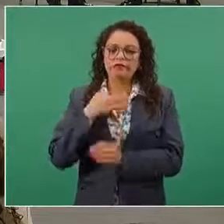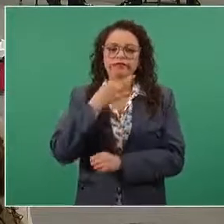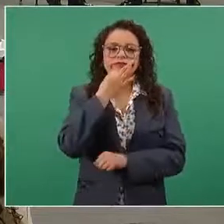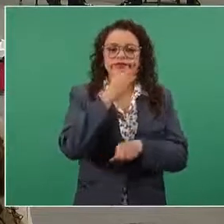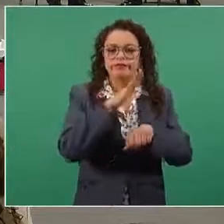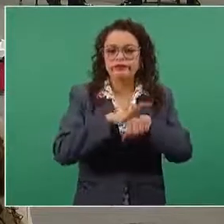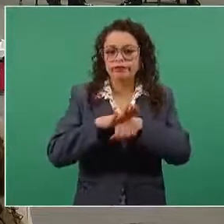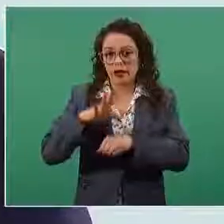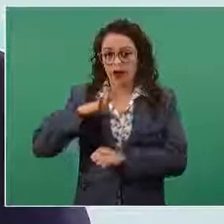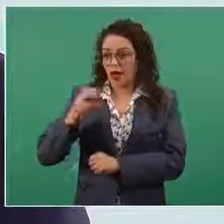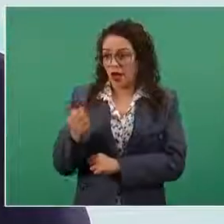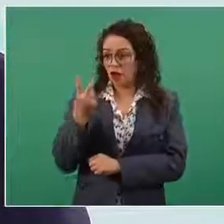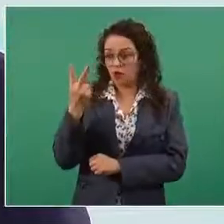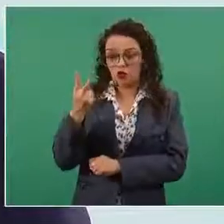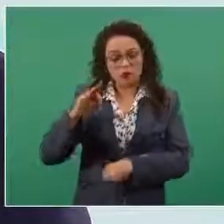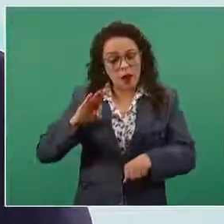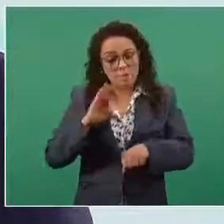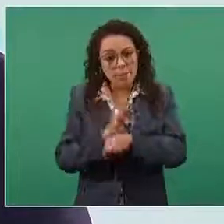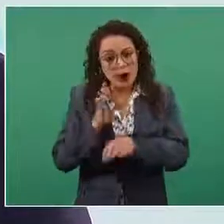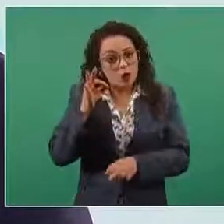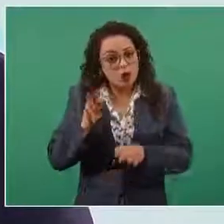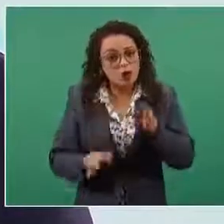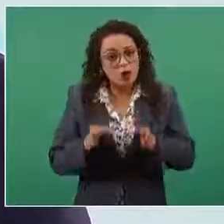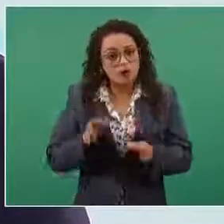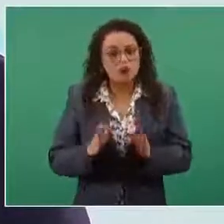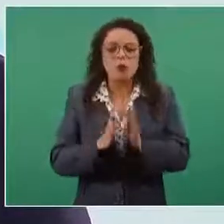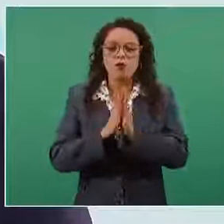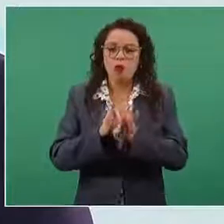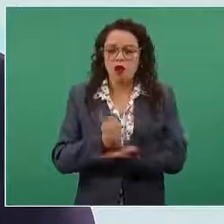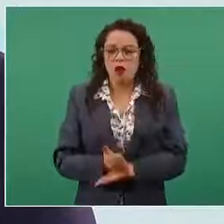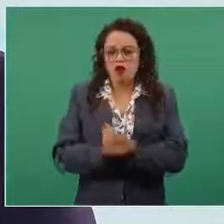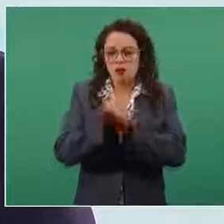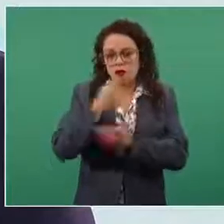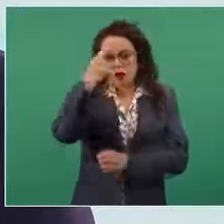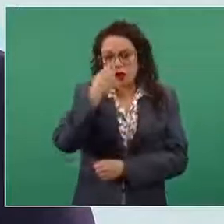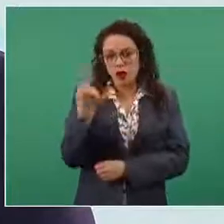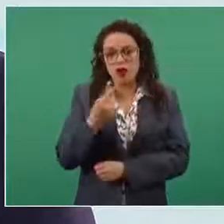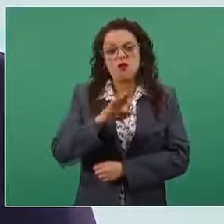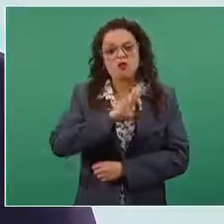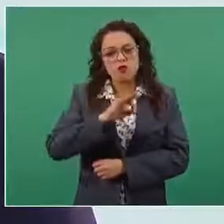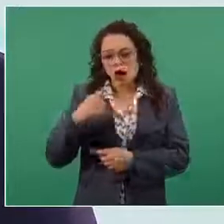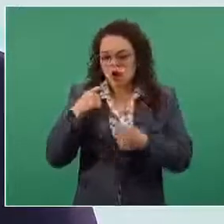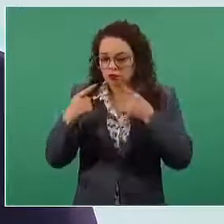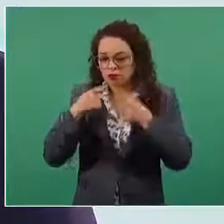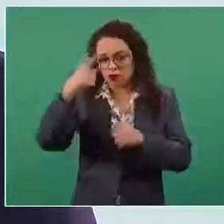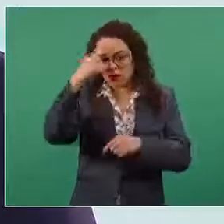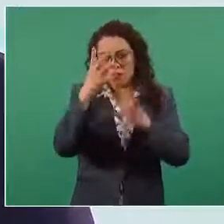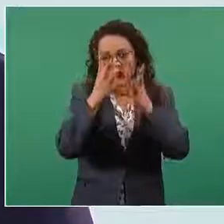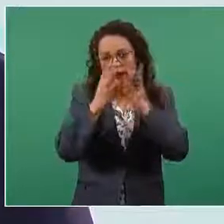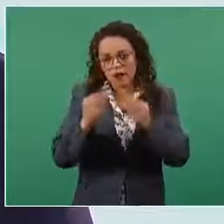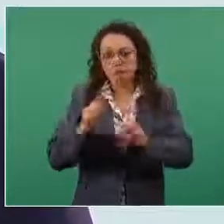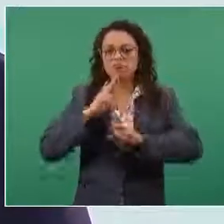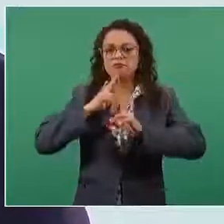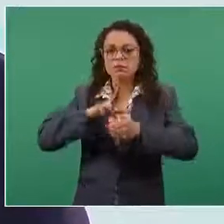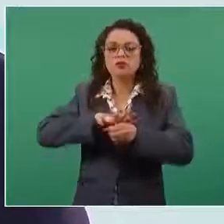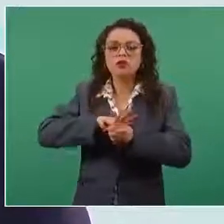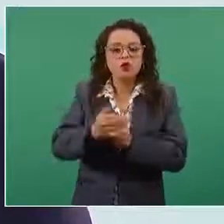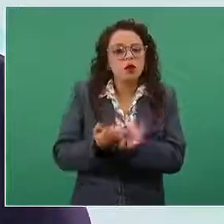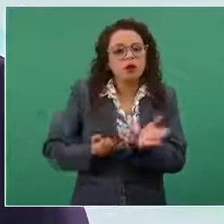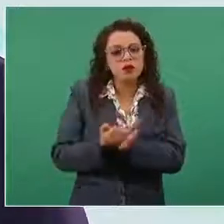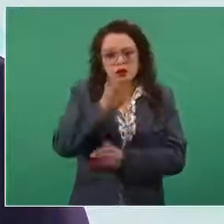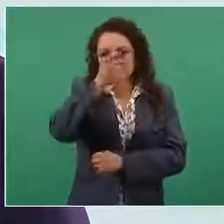juicios de amparo para que pudieran resolver a la brevedad posible y nosotros en las negociaciones